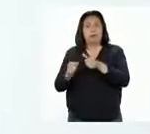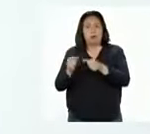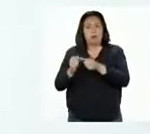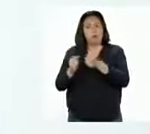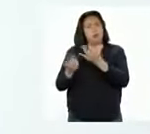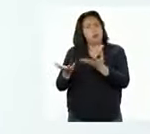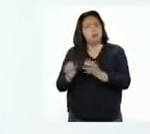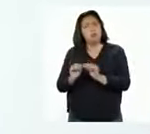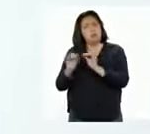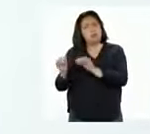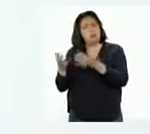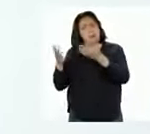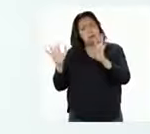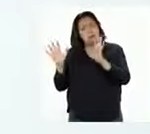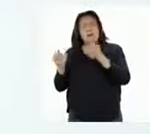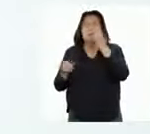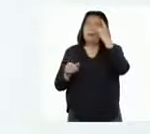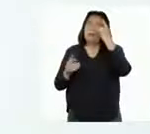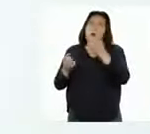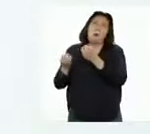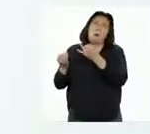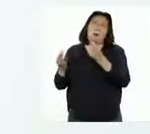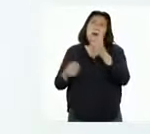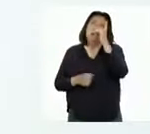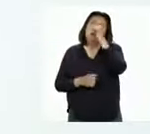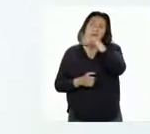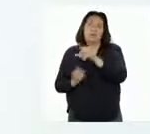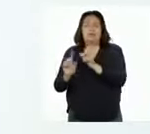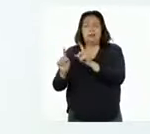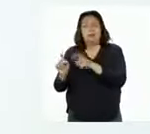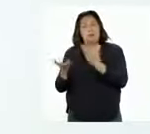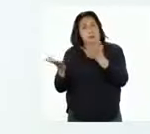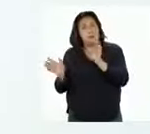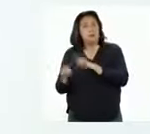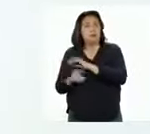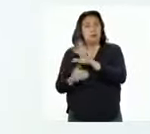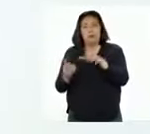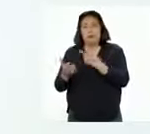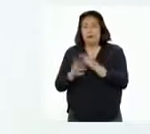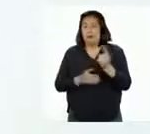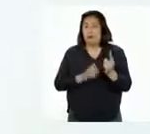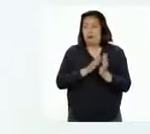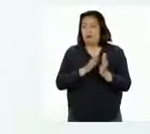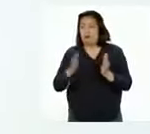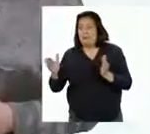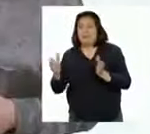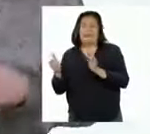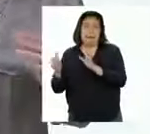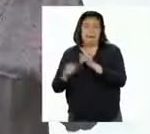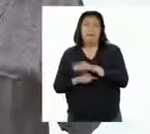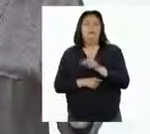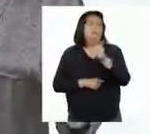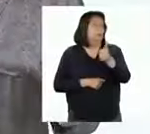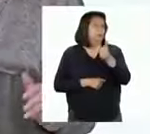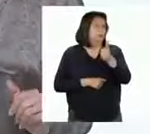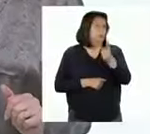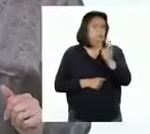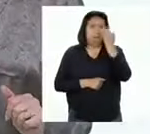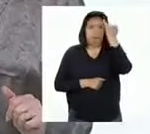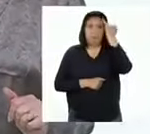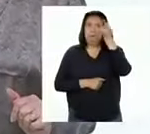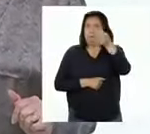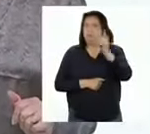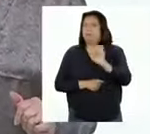números pueden ser colocados al azar o considerando la dificultad de la pregunta, pero tienen que estar todos del 1 al 6. Muy buenas